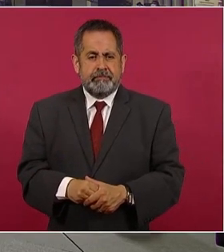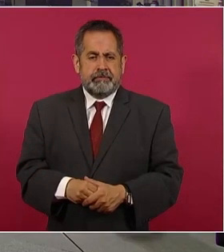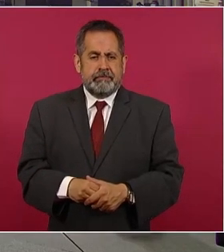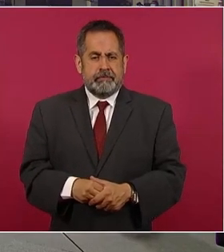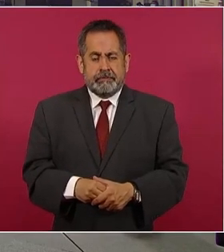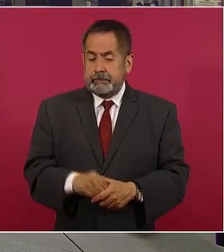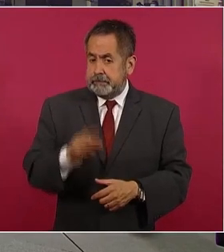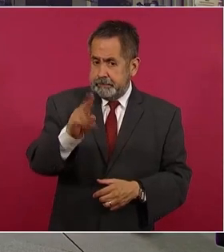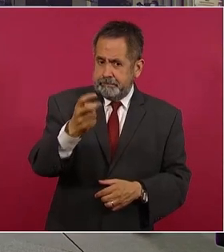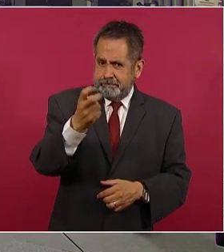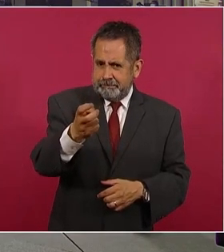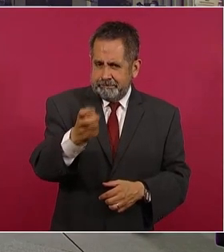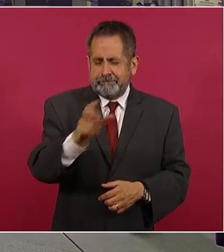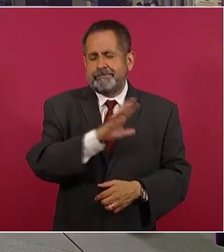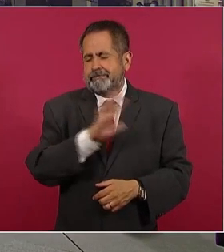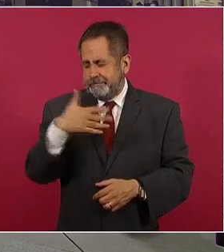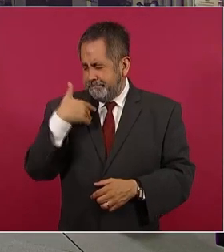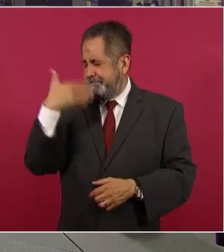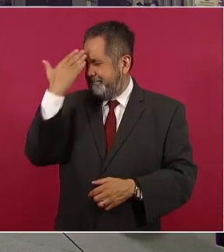artículo ya lo sé,